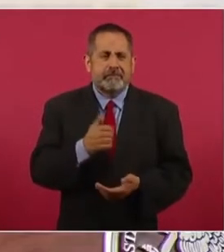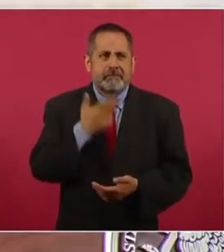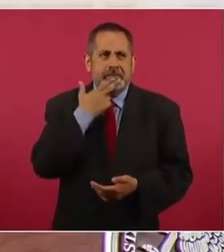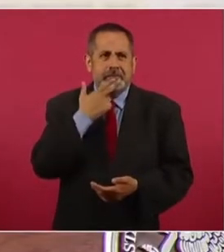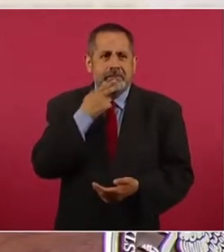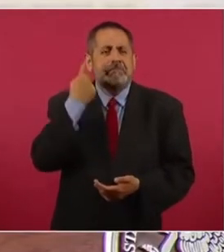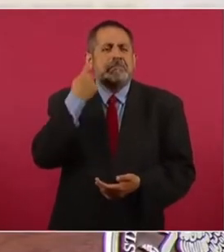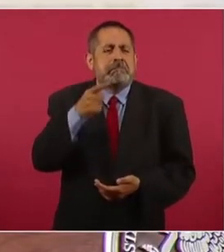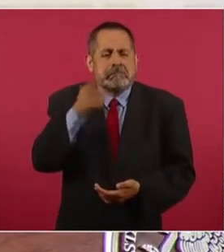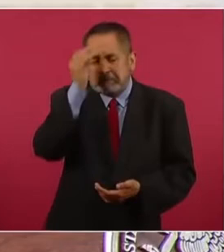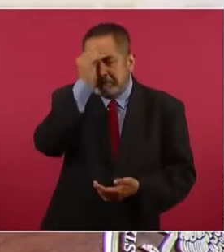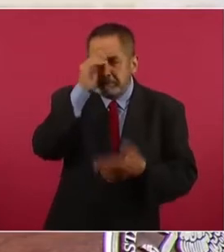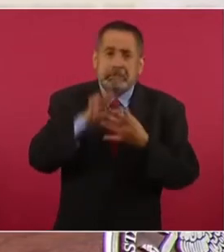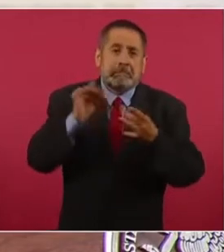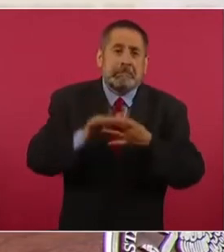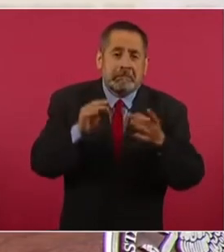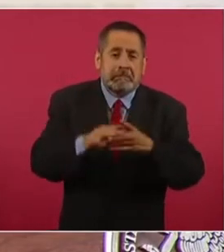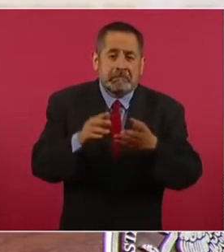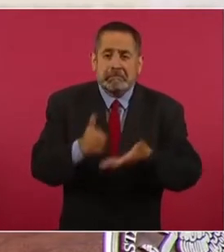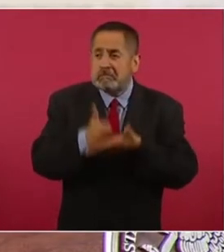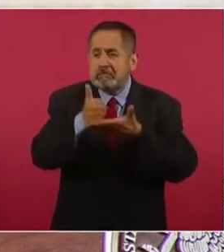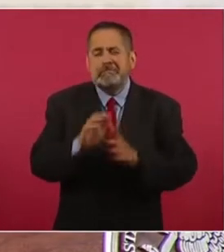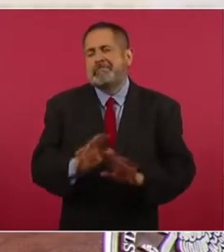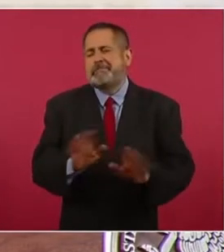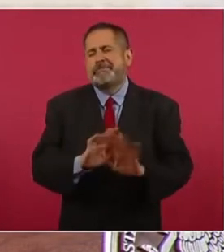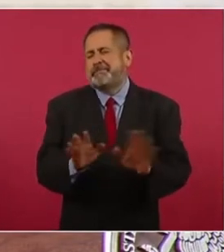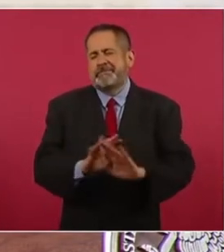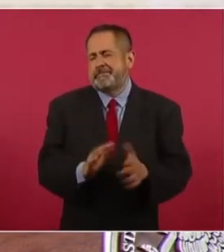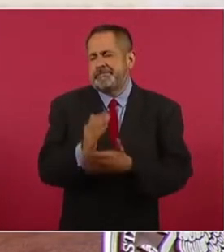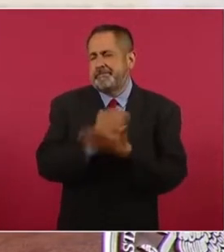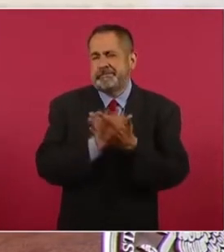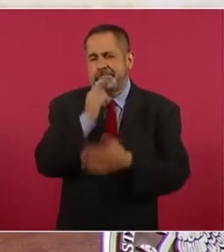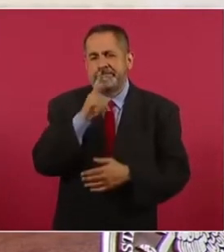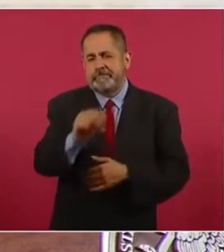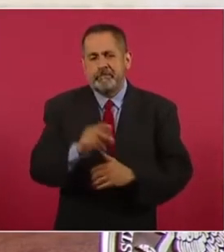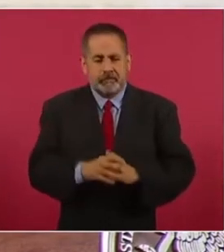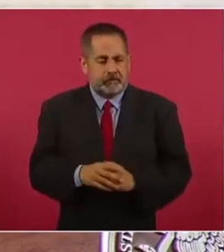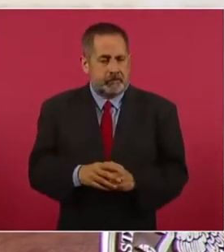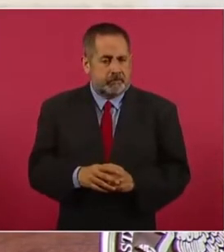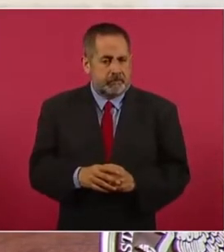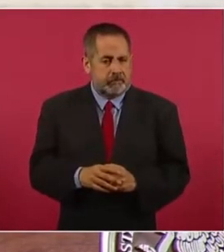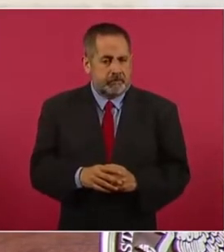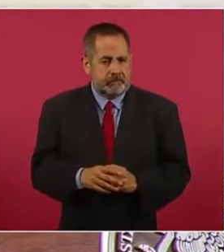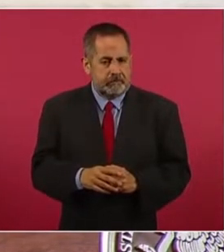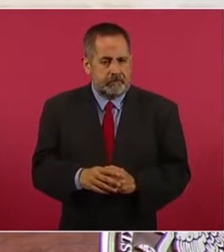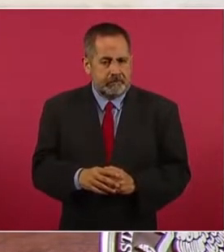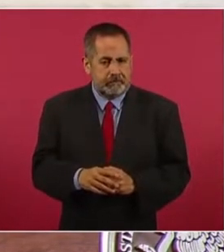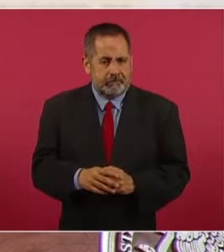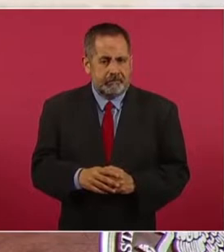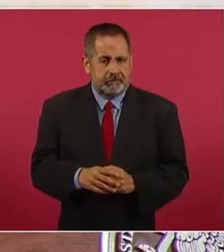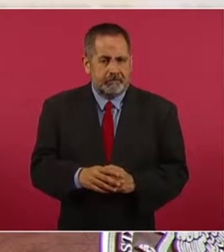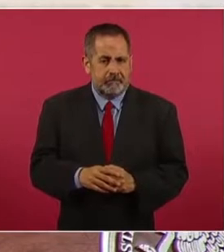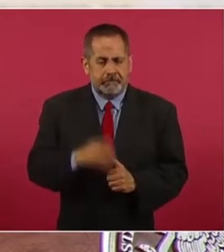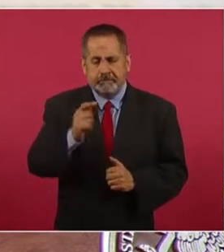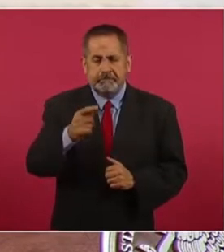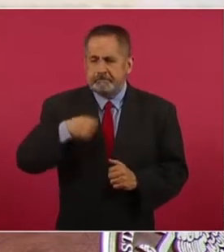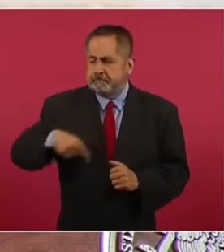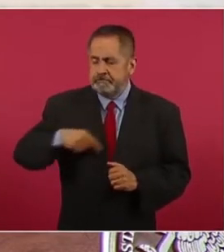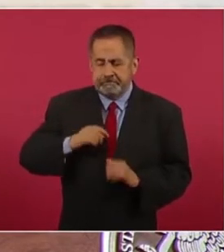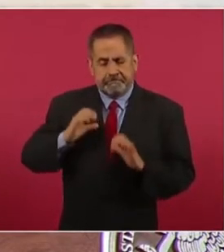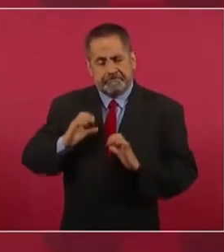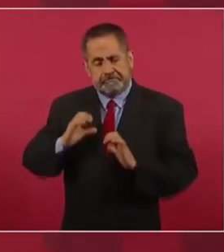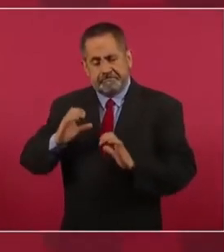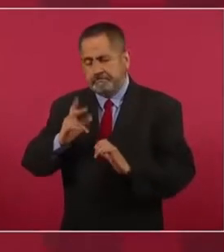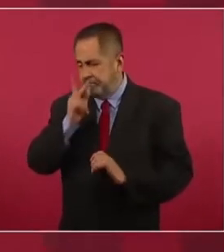no ayuda, Hay que cuidar, como